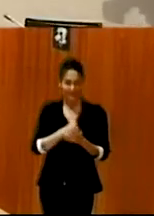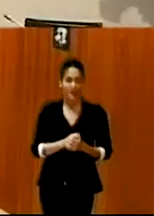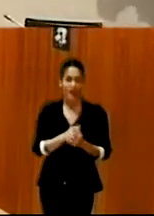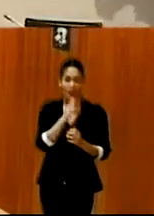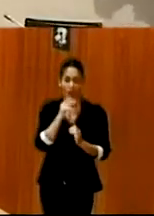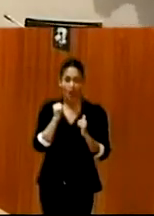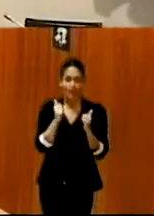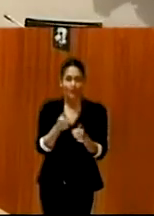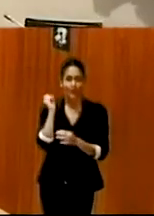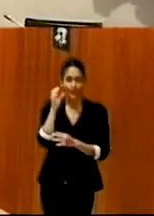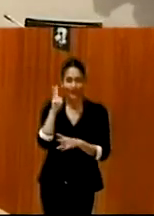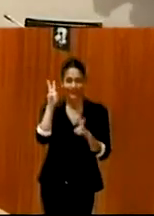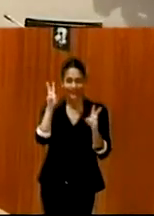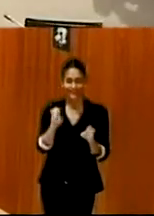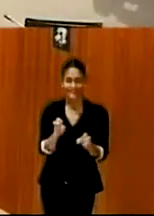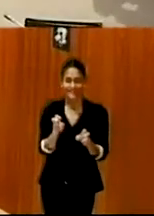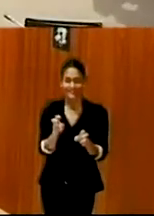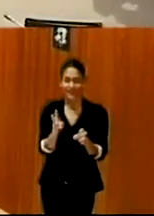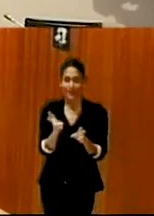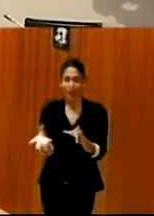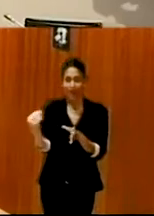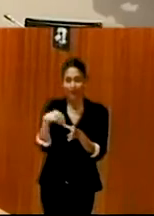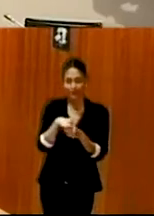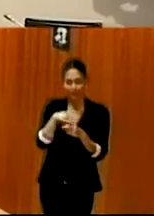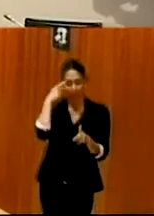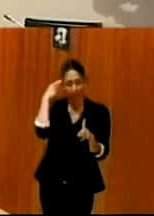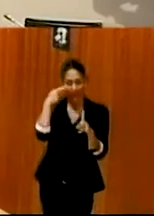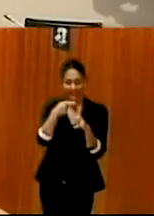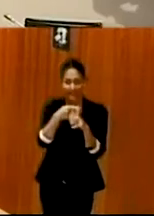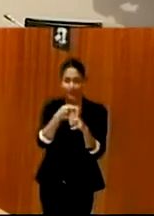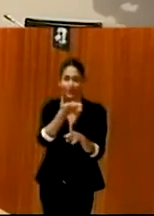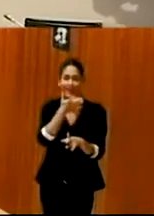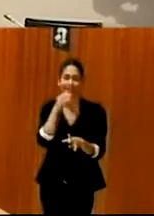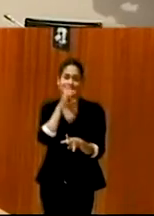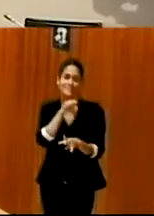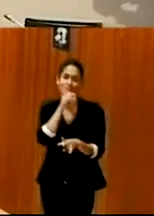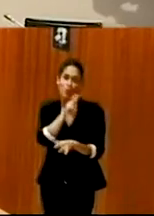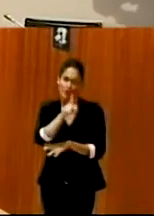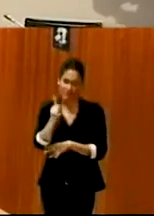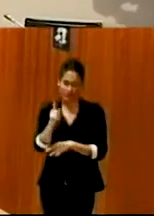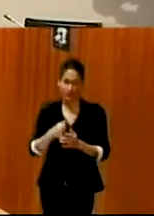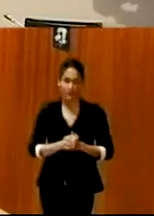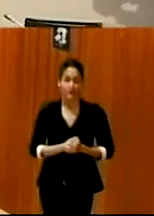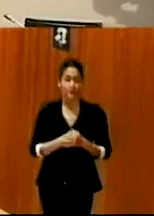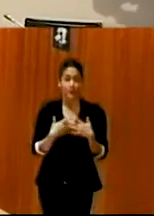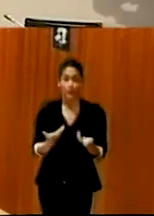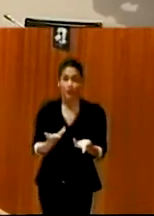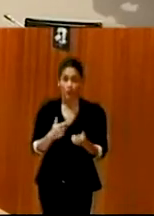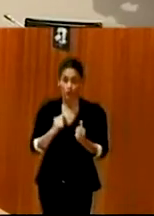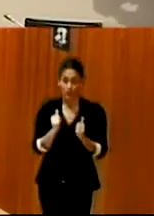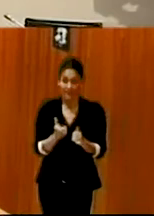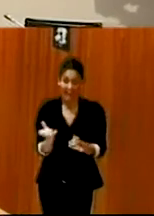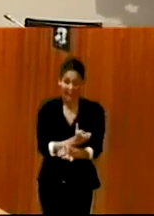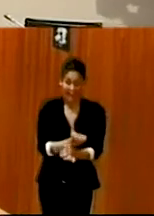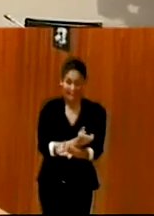Conciertos inclusivos, reto del siglo XXI. Y antes de empezar, pues quería